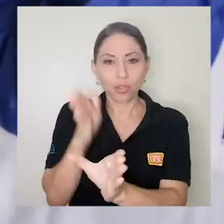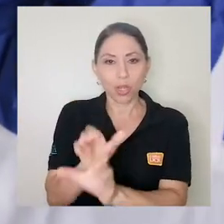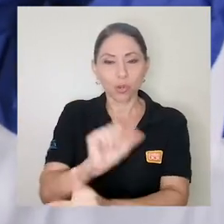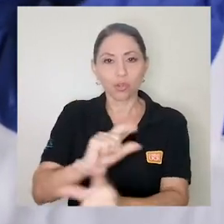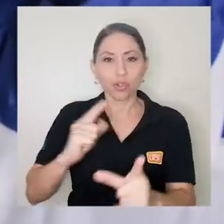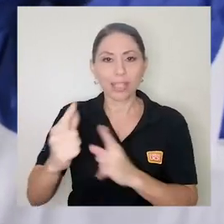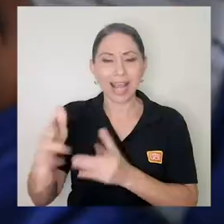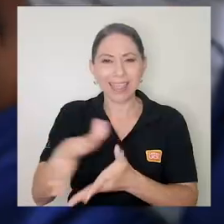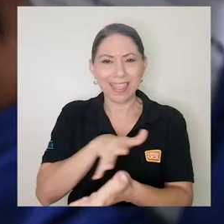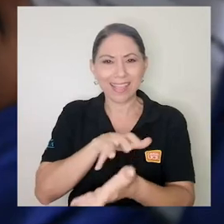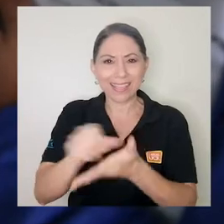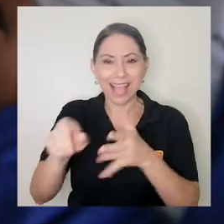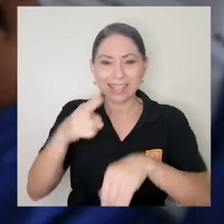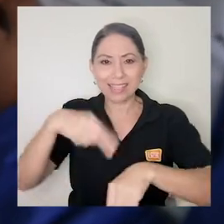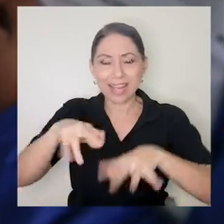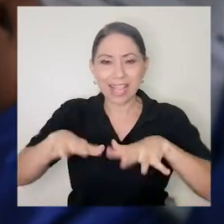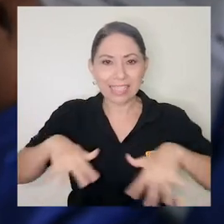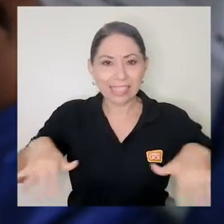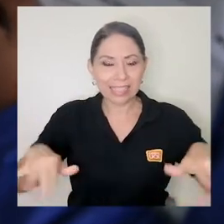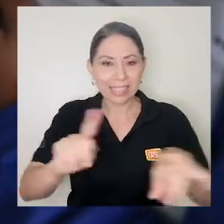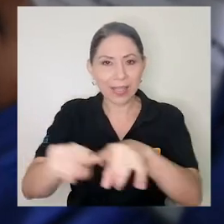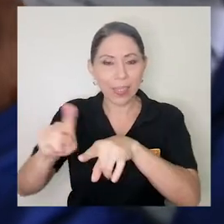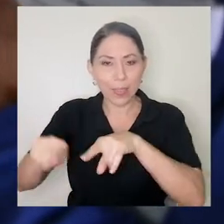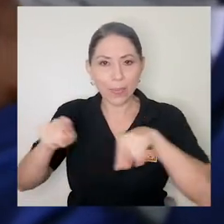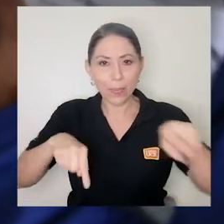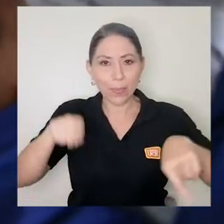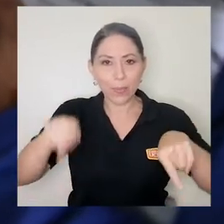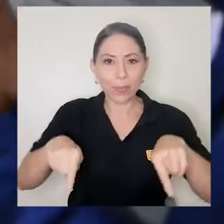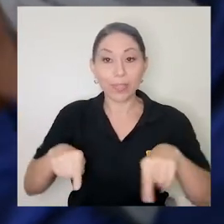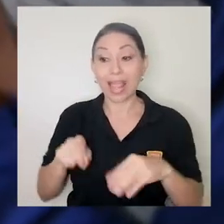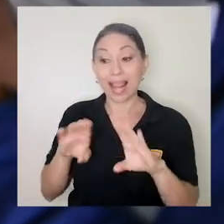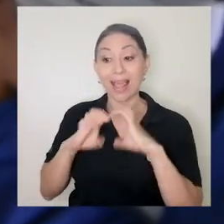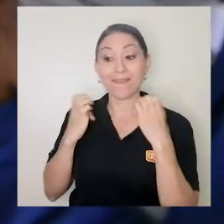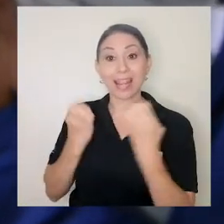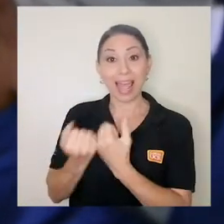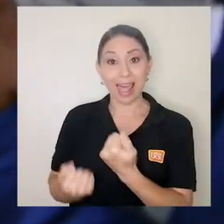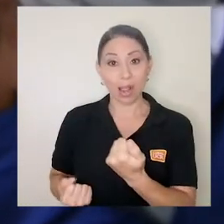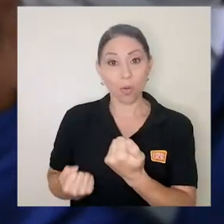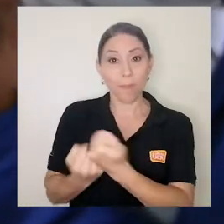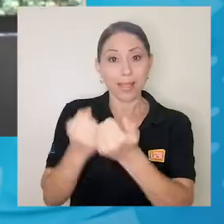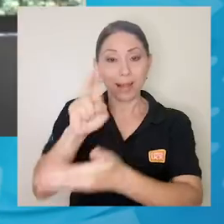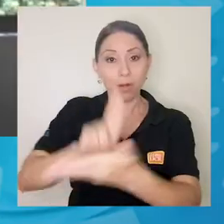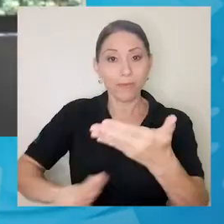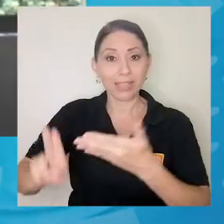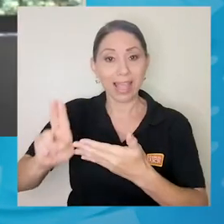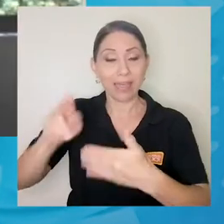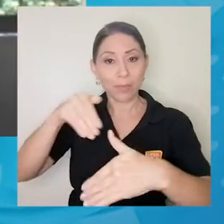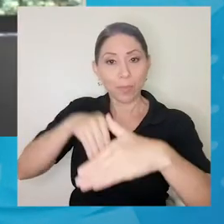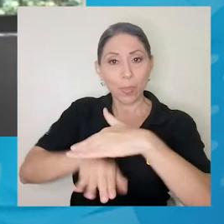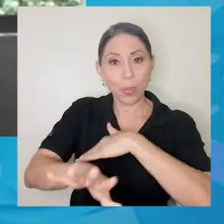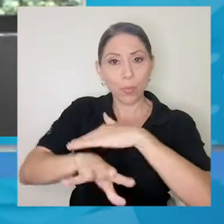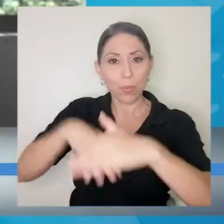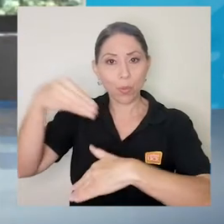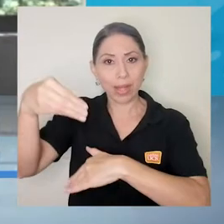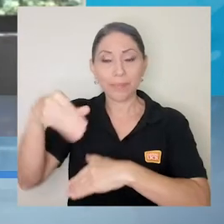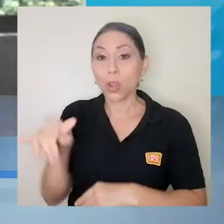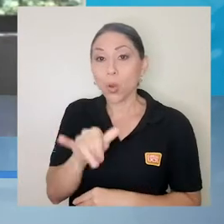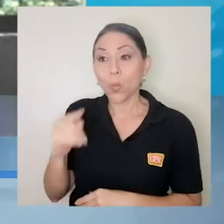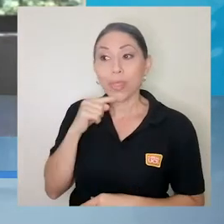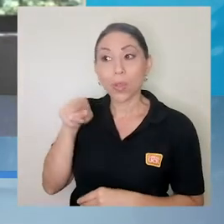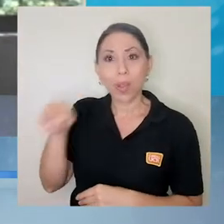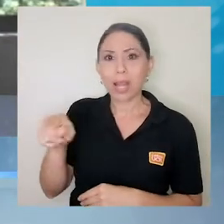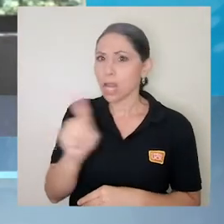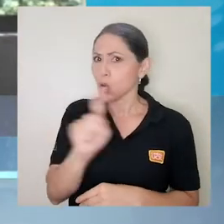Desastres. La Brigada acompaña a nivel interno y externo a la universidad, que eso es muy importante. Como lo mencionaba Marco, no